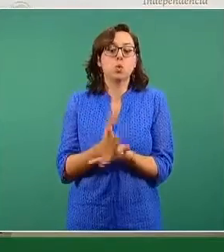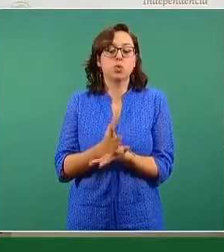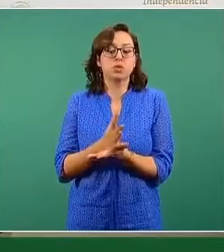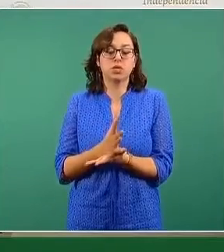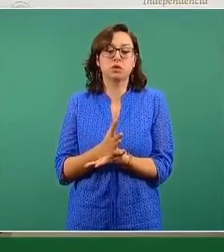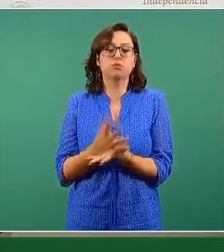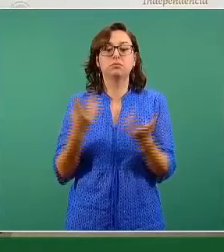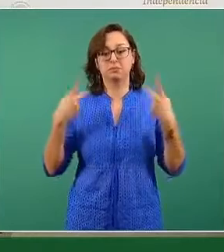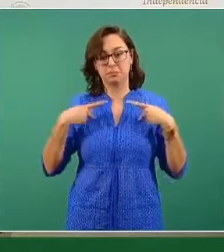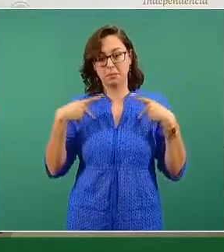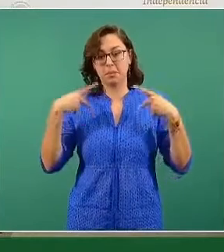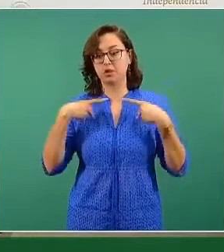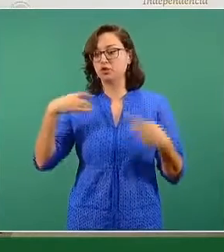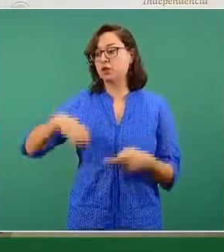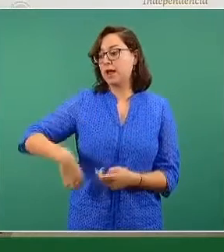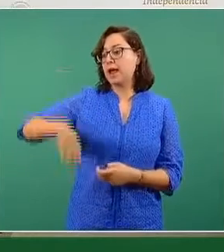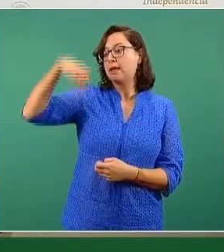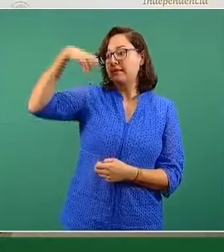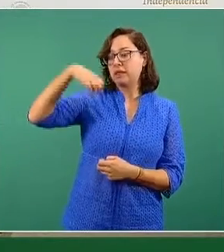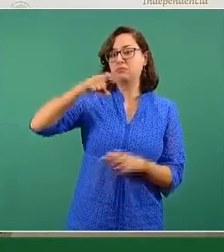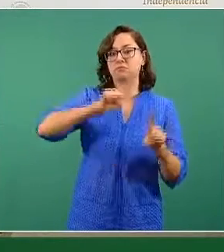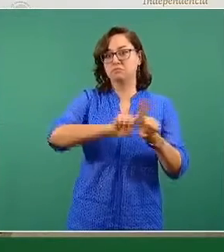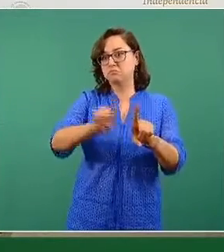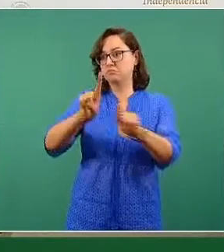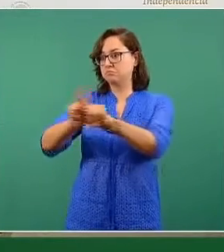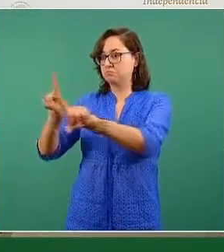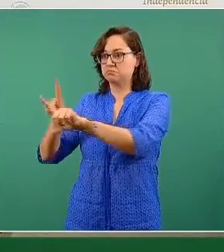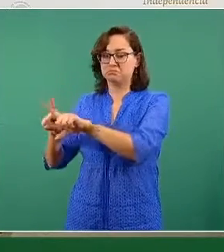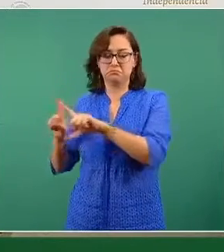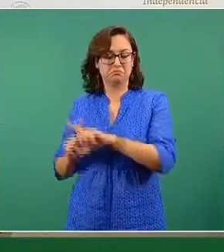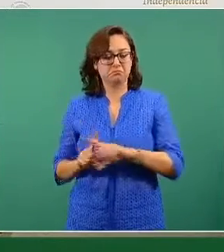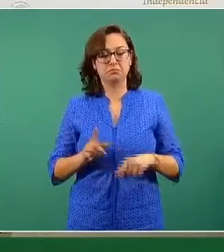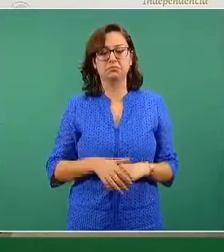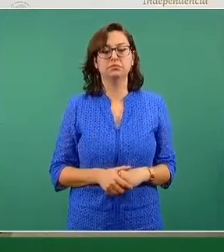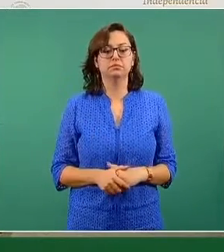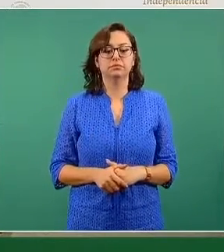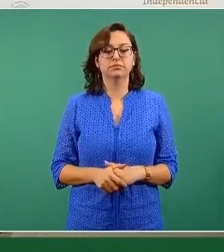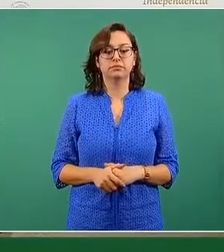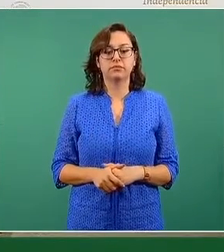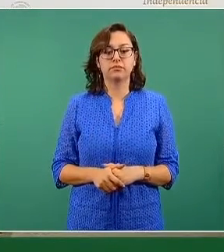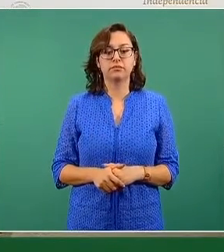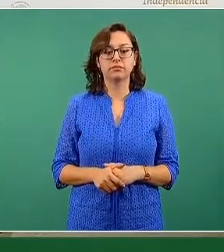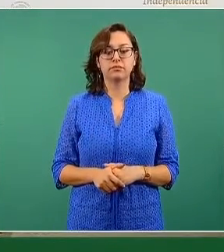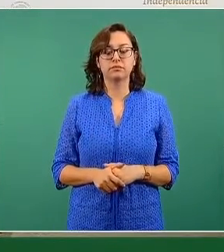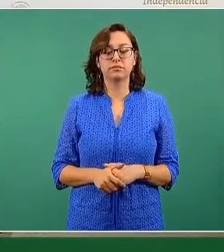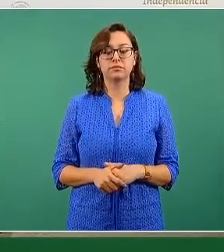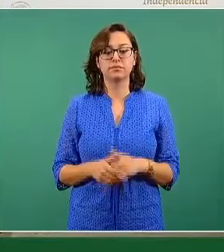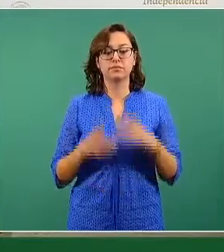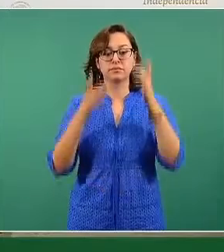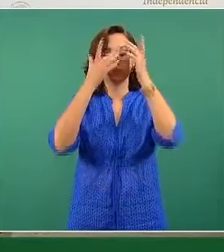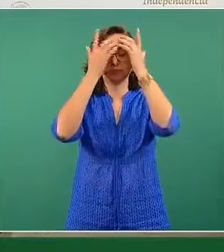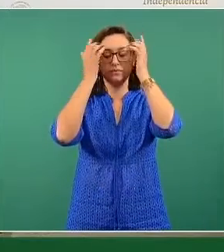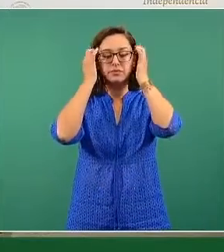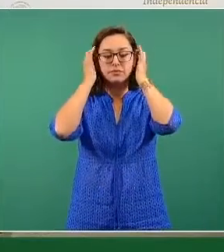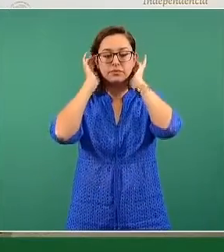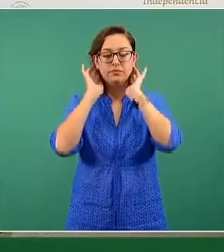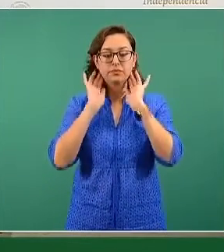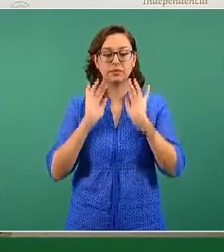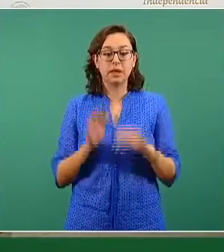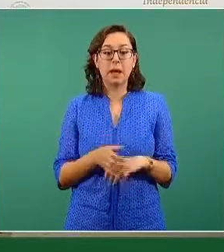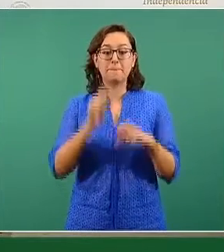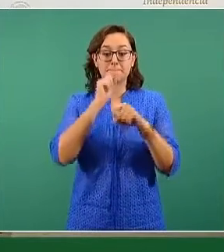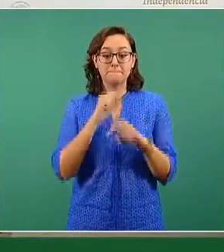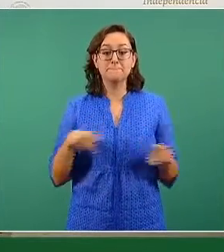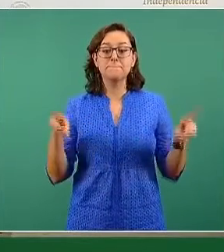para la población nacional permanentemente residente. Ahora, es importante destacar que efectivamente la